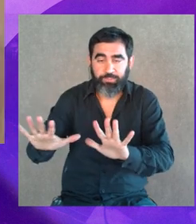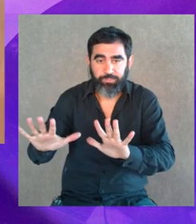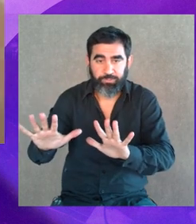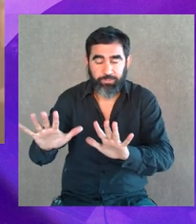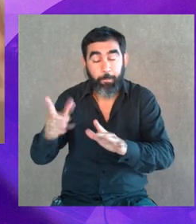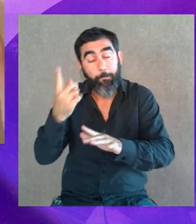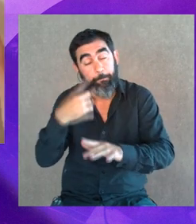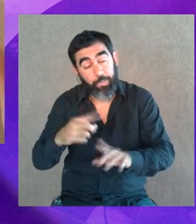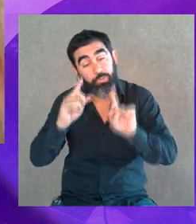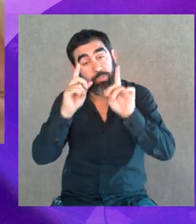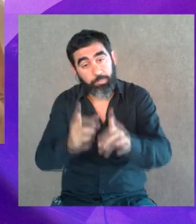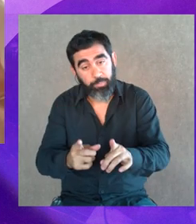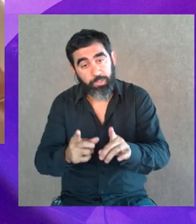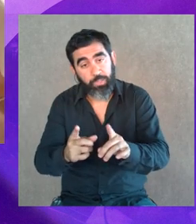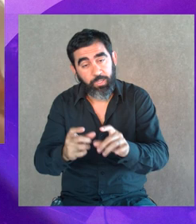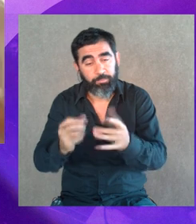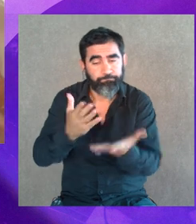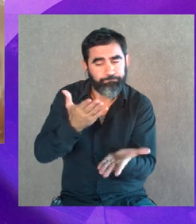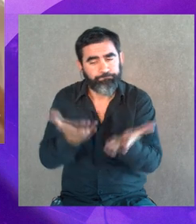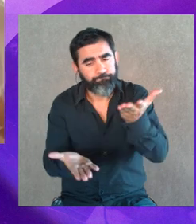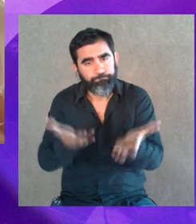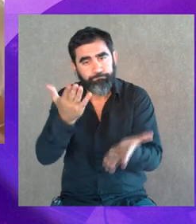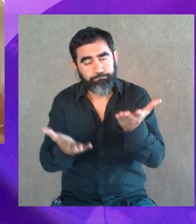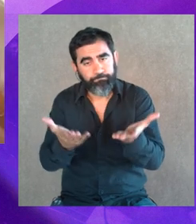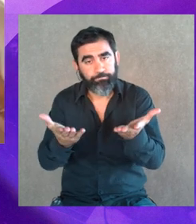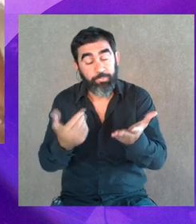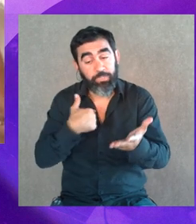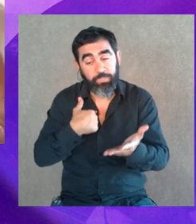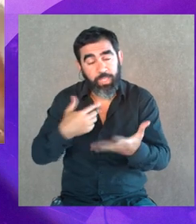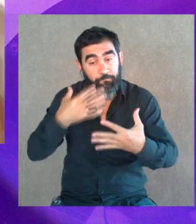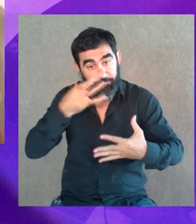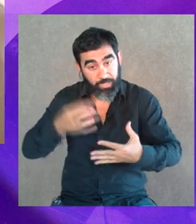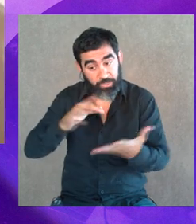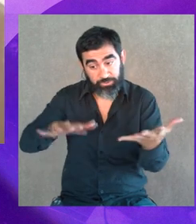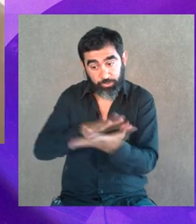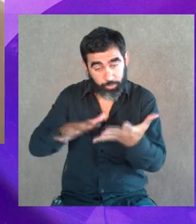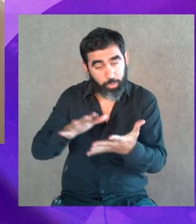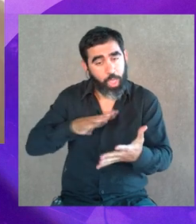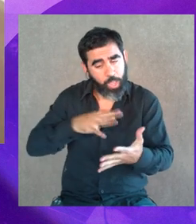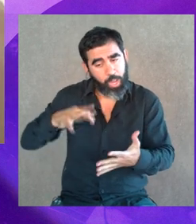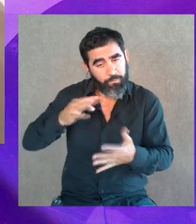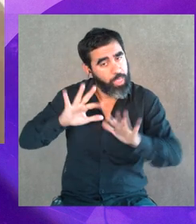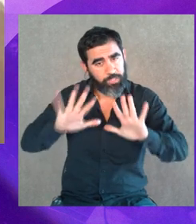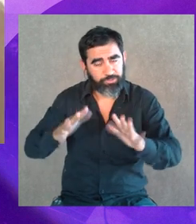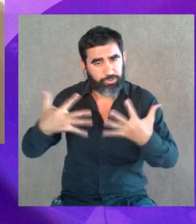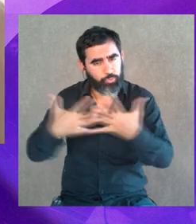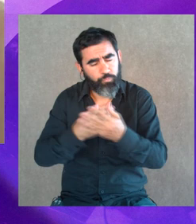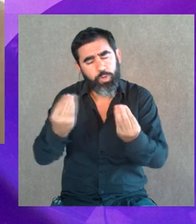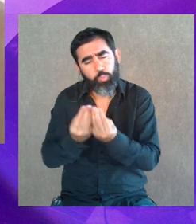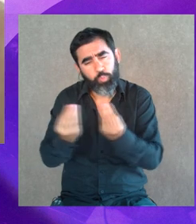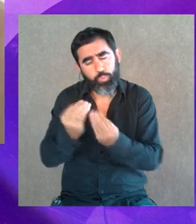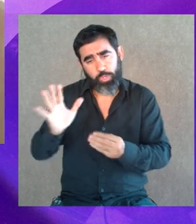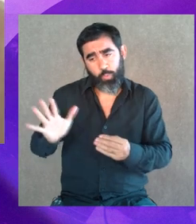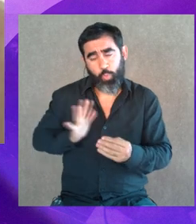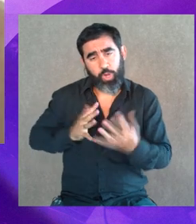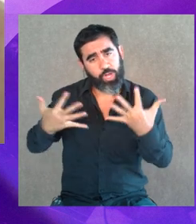nunca como mujer, pero por el otro lado, mantener ese equilibrio en decir, esto es algo real, esto es algo que sucede, esto es algo que